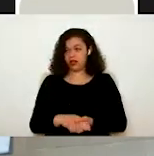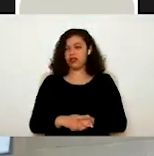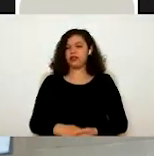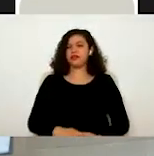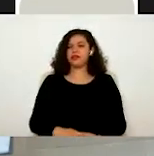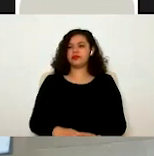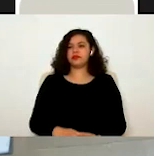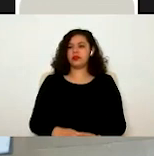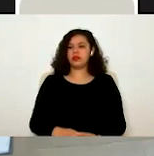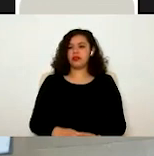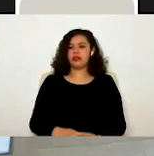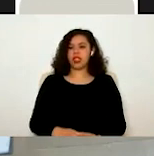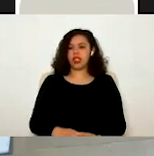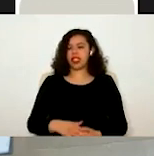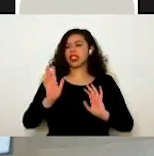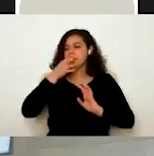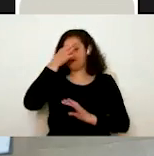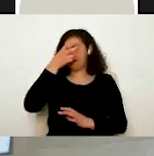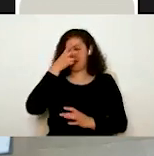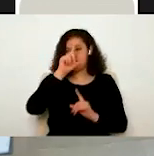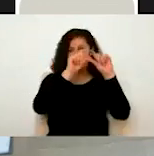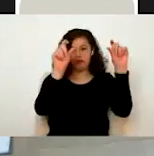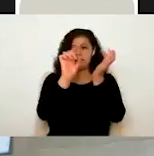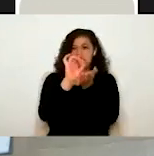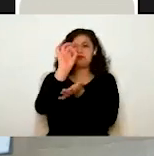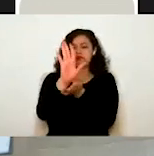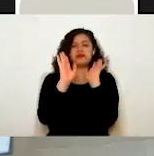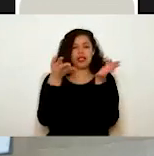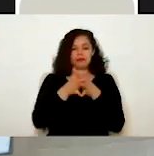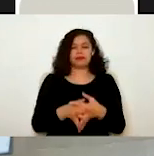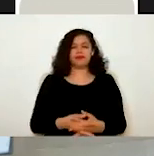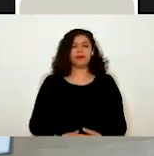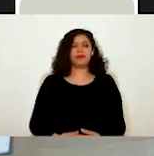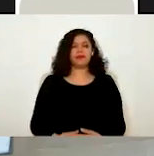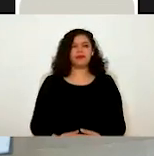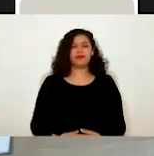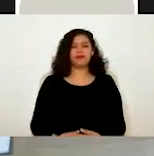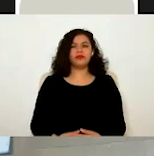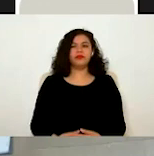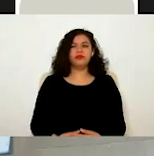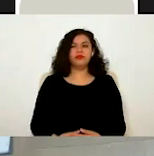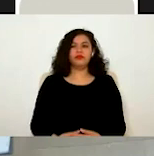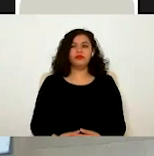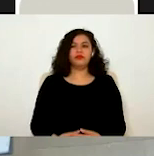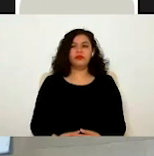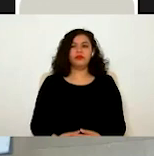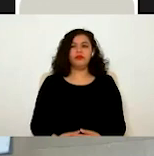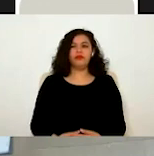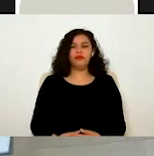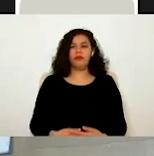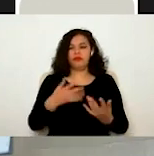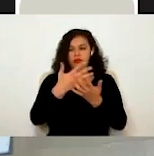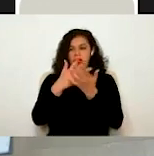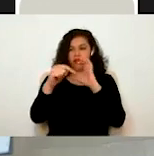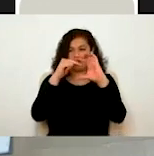Y aquí nos dice que ya está enviada, ¿no? Aquí lo que nos queda, bueno, es ver el correo que recibimos,